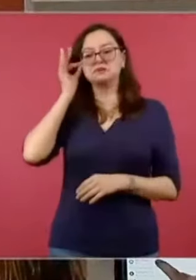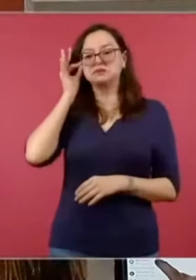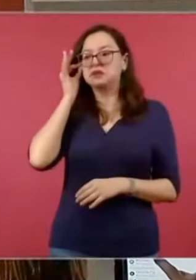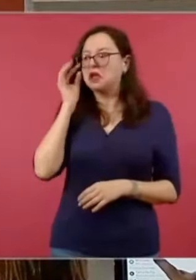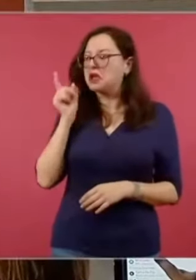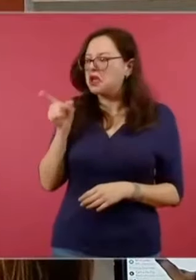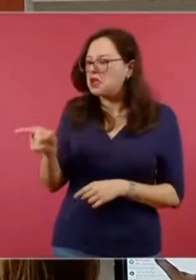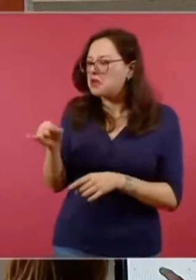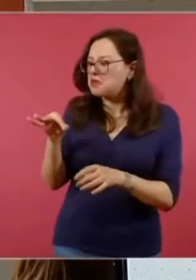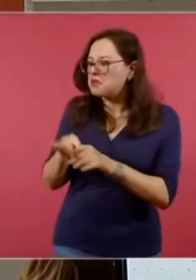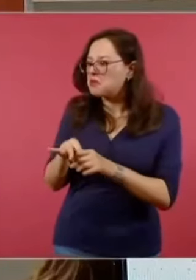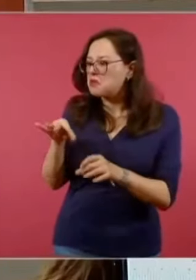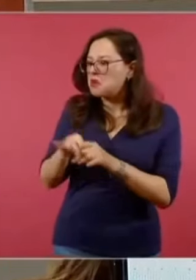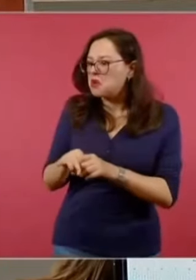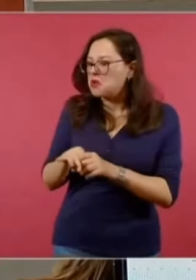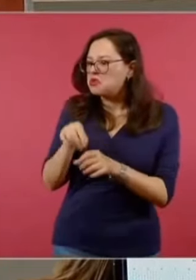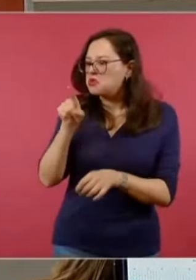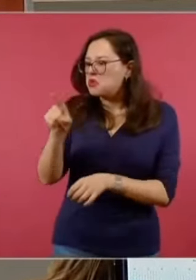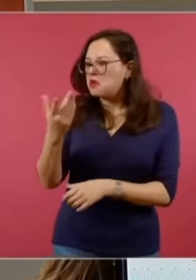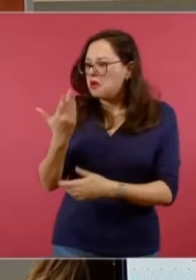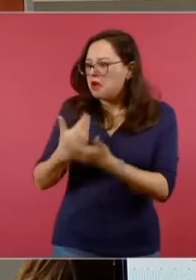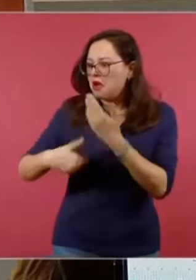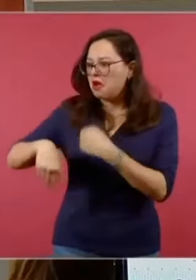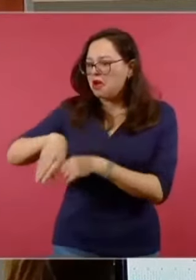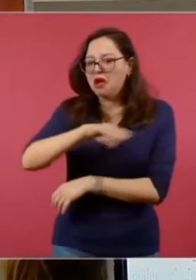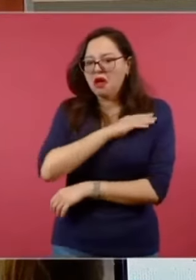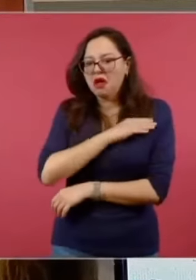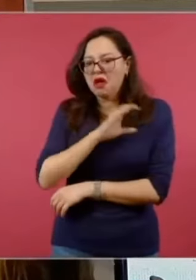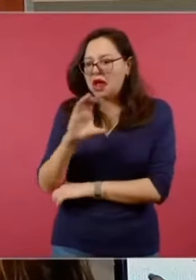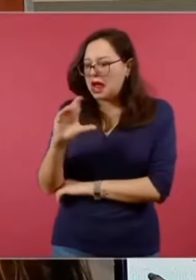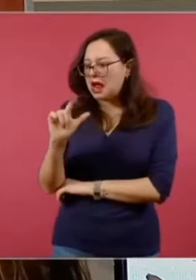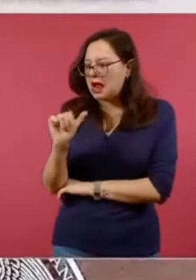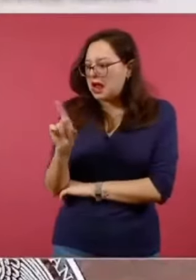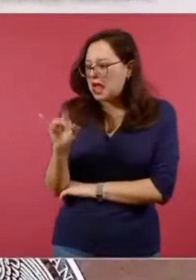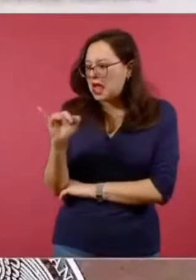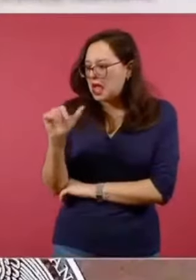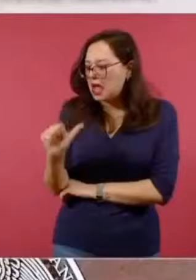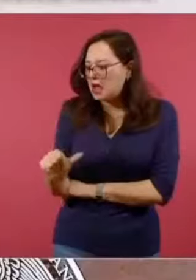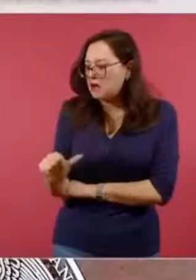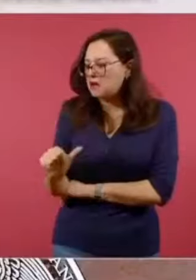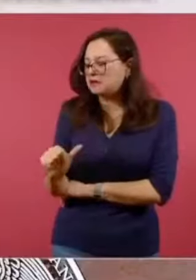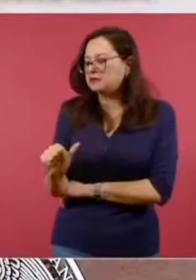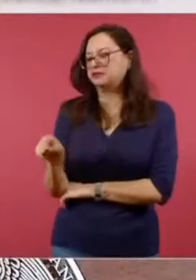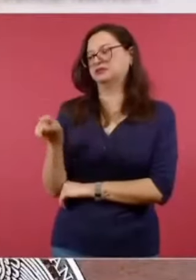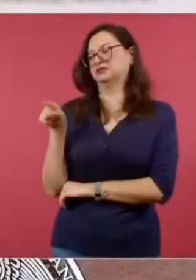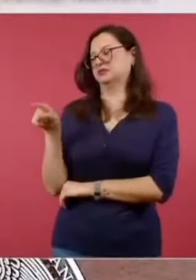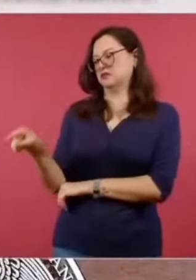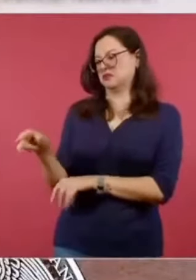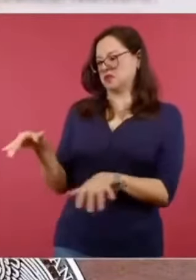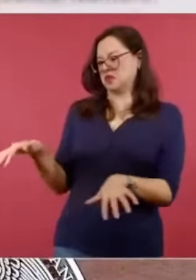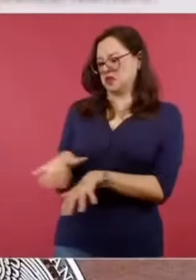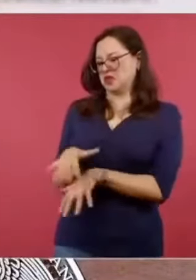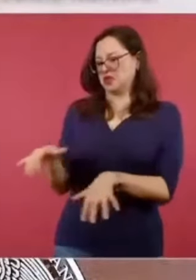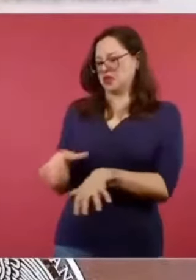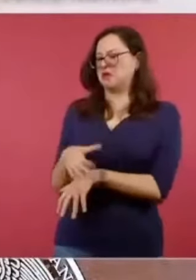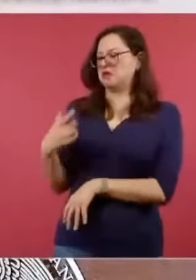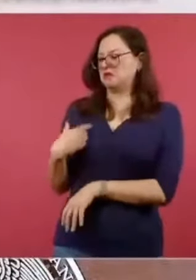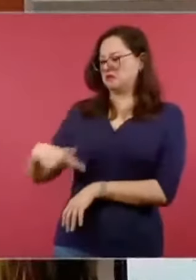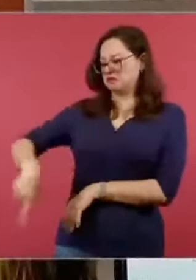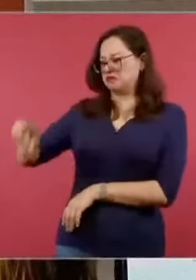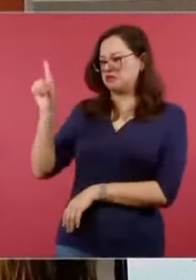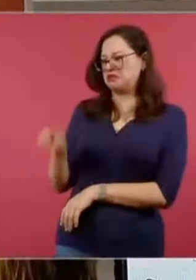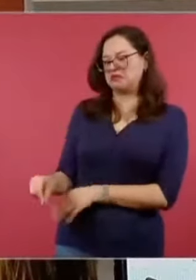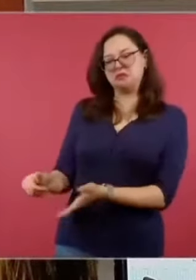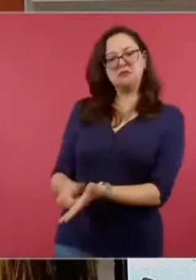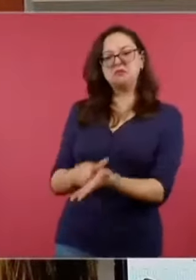por la entonces candidata Claudia Sheinbaum. Vamos a ver qué dice, por favor.